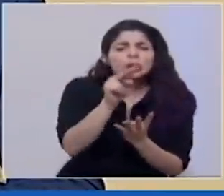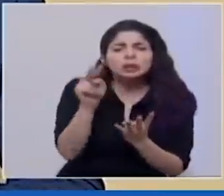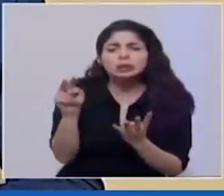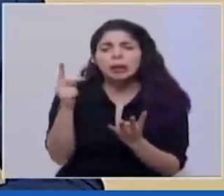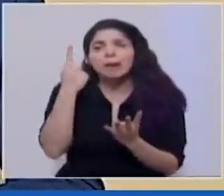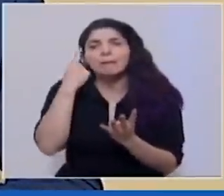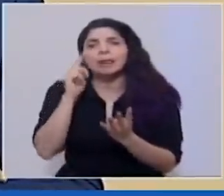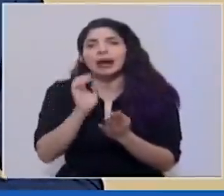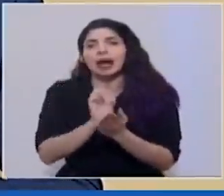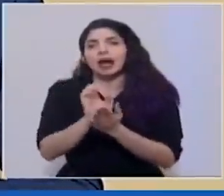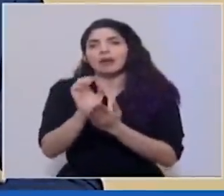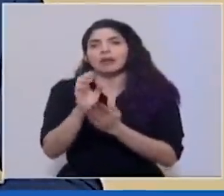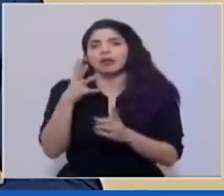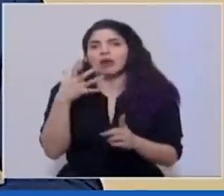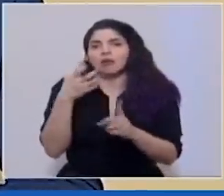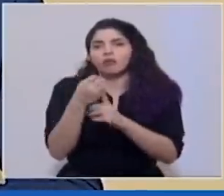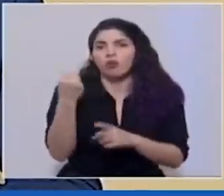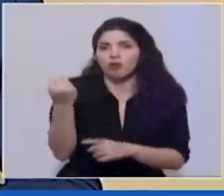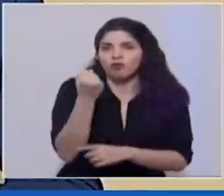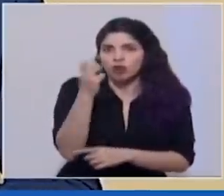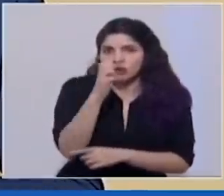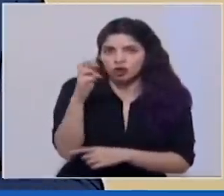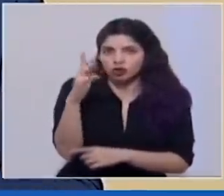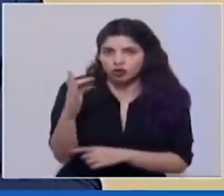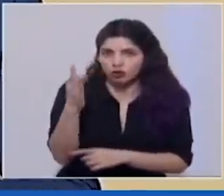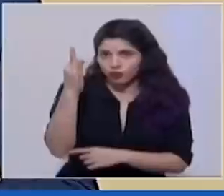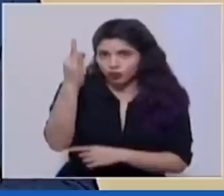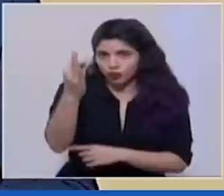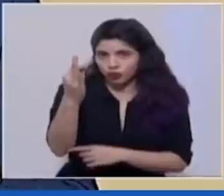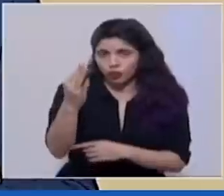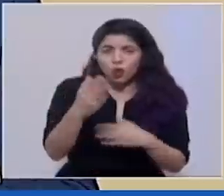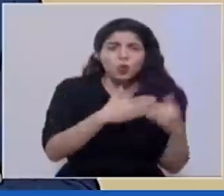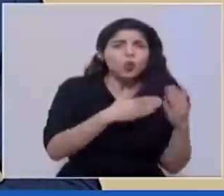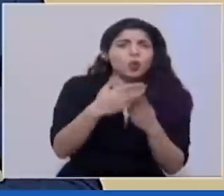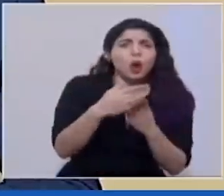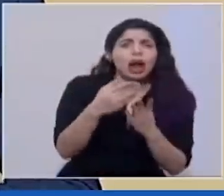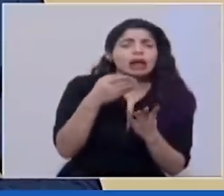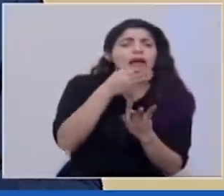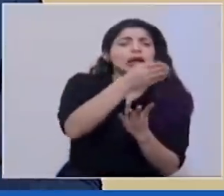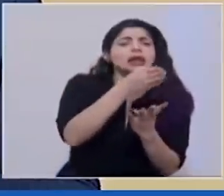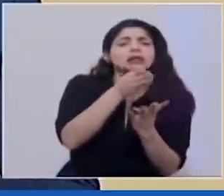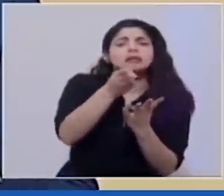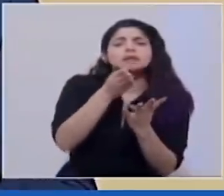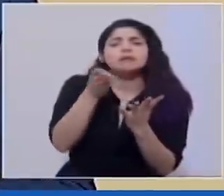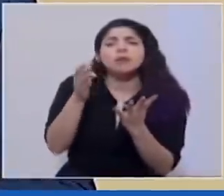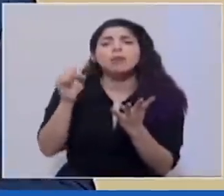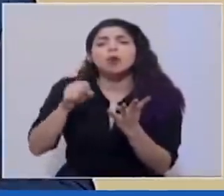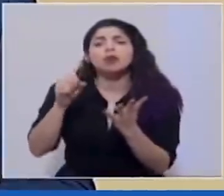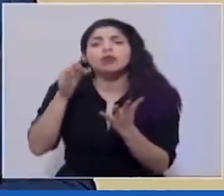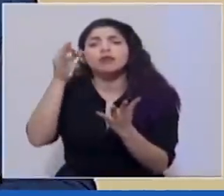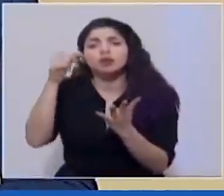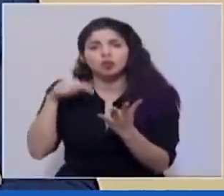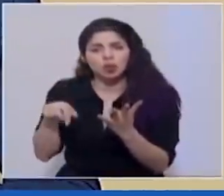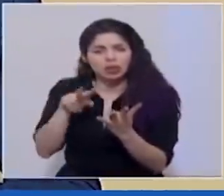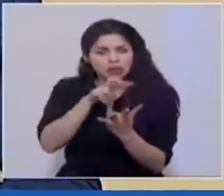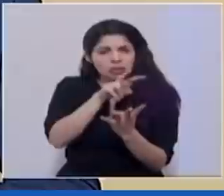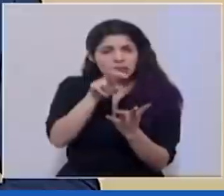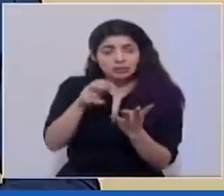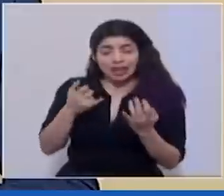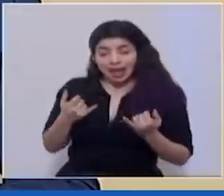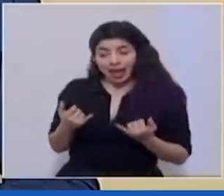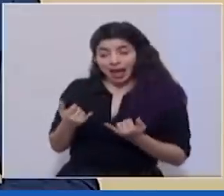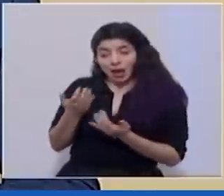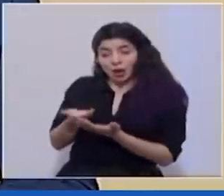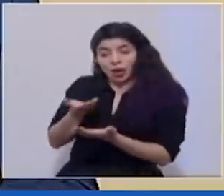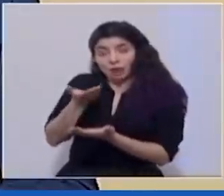muy dañado muy impactado desde todos los flancos posibles y dentro de este escenario que anunciamos hoy se